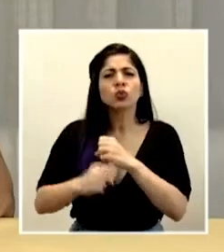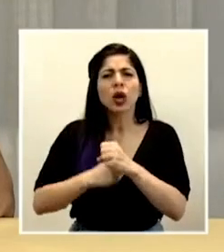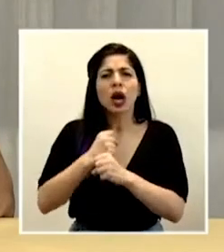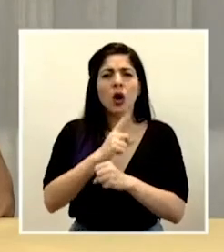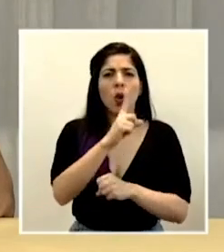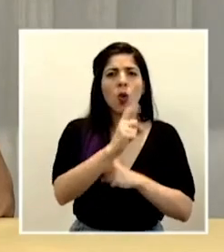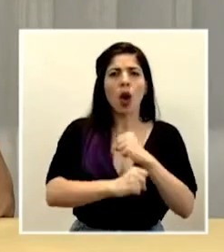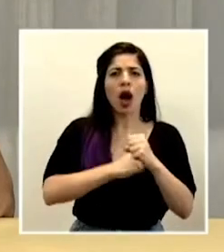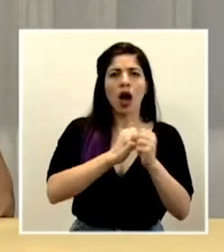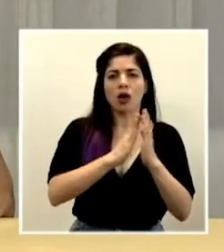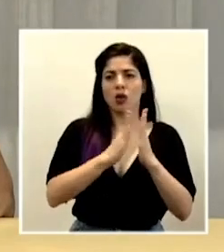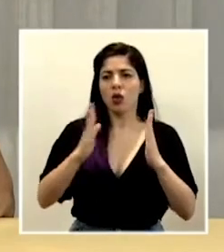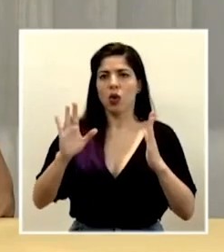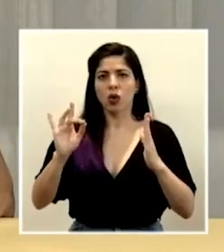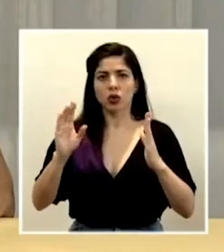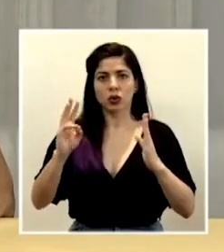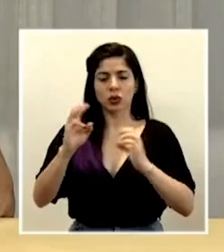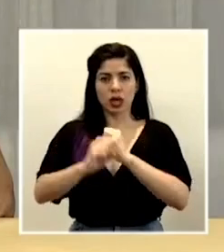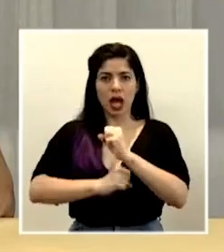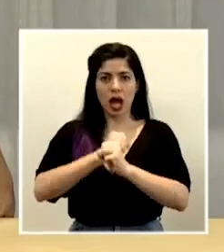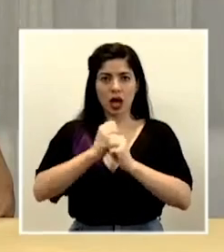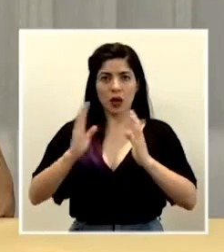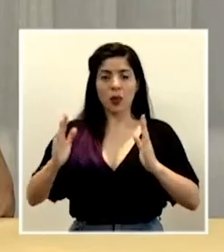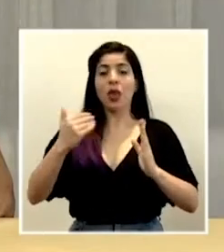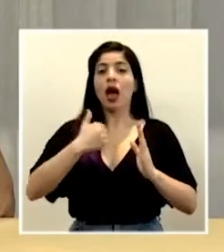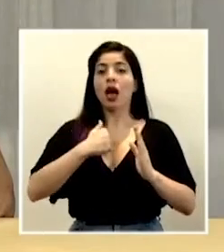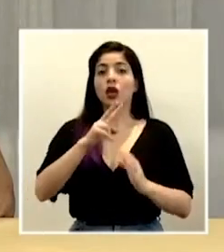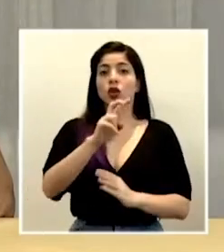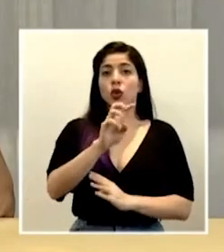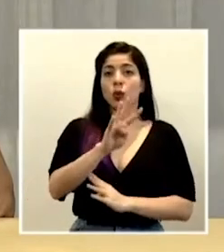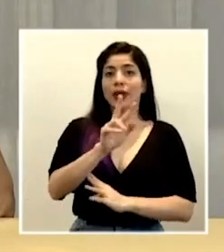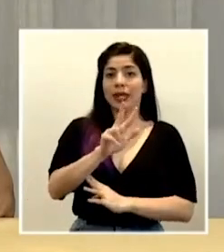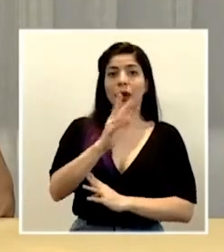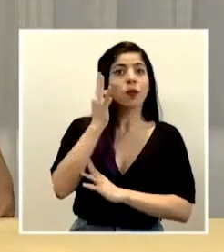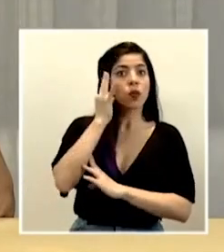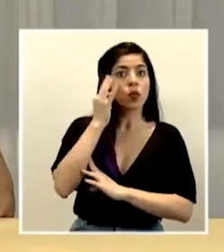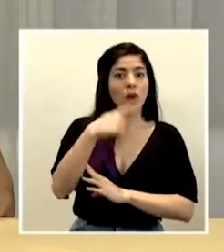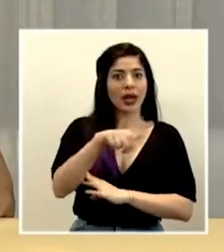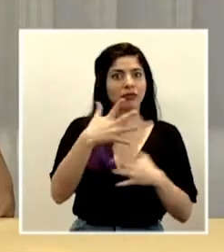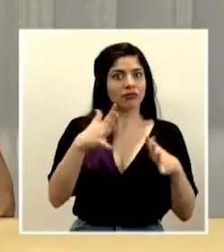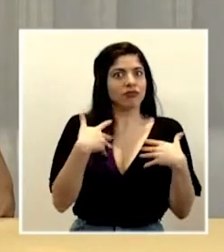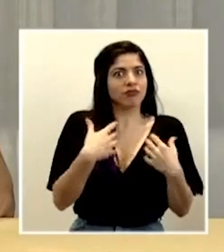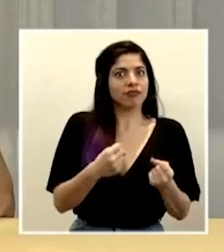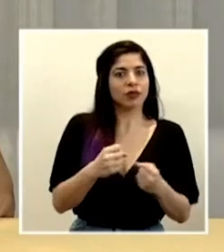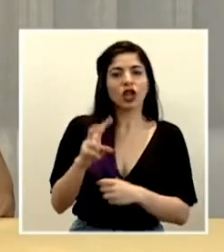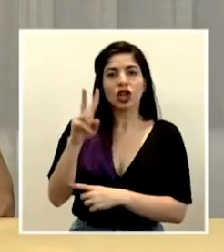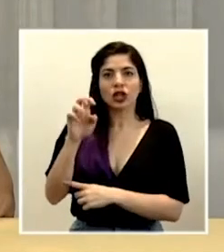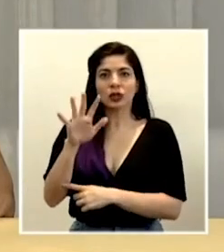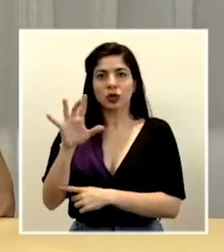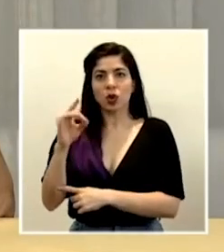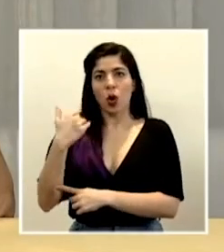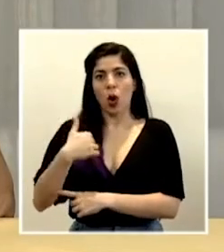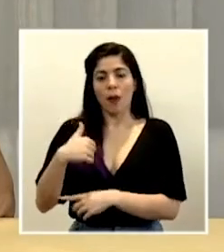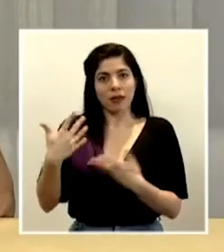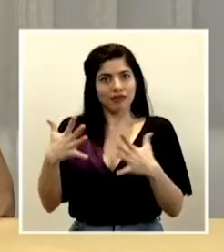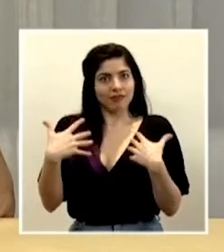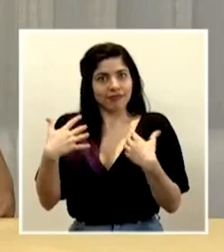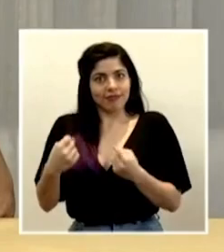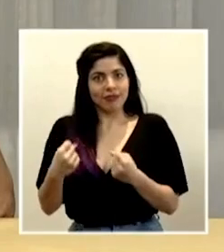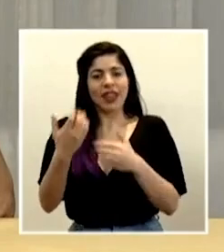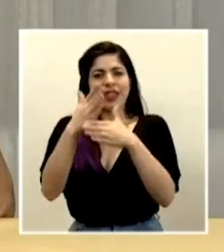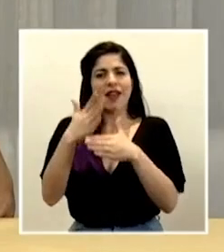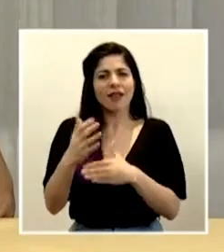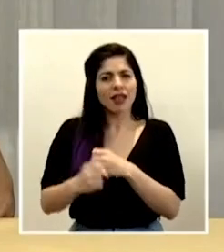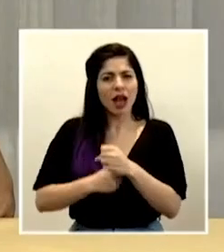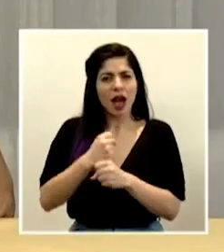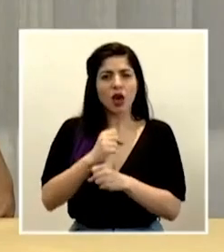los 86 años. Tenemos 243 mujeres recuperadas, 258 hombres. Por edad sería la